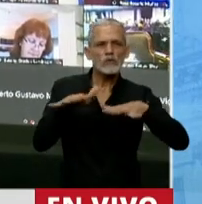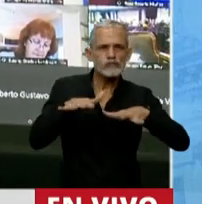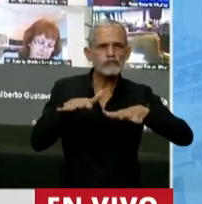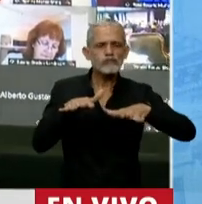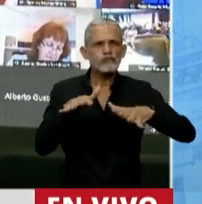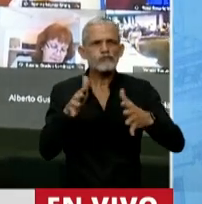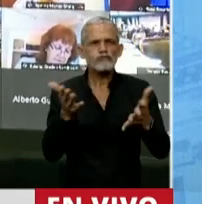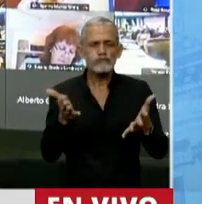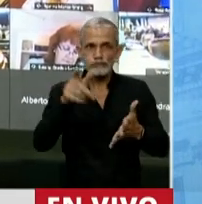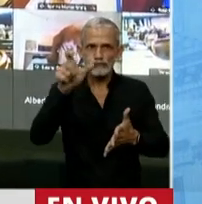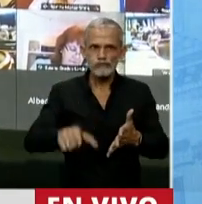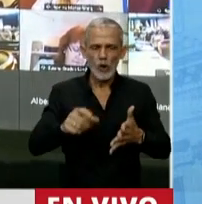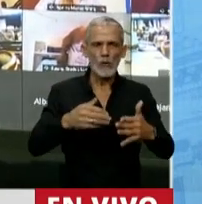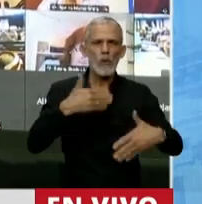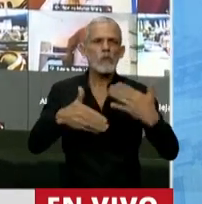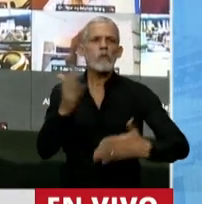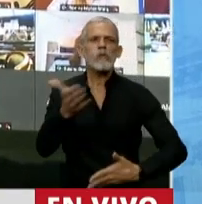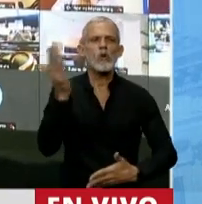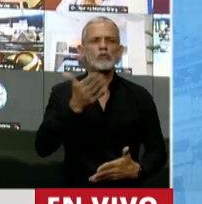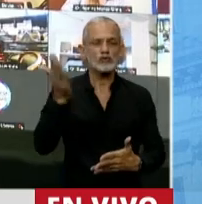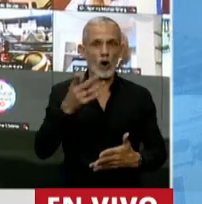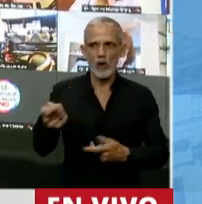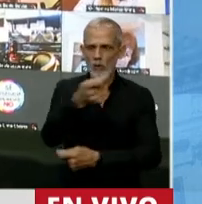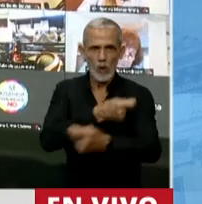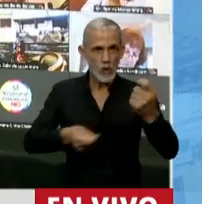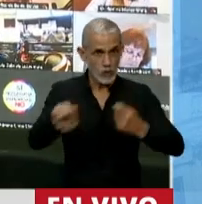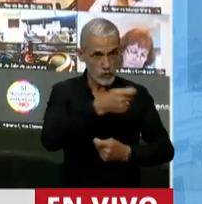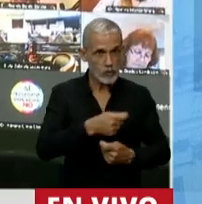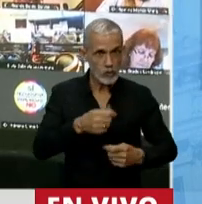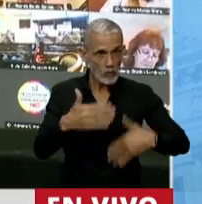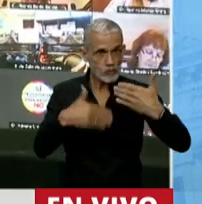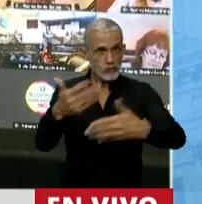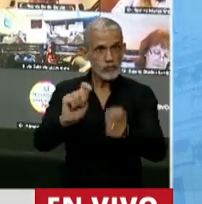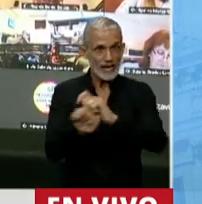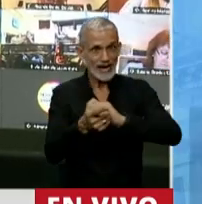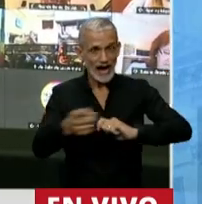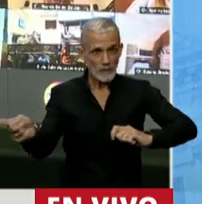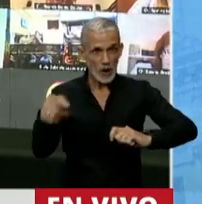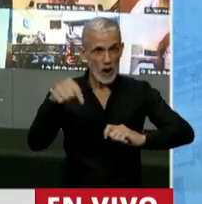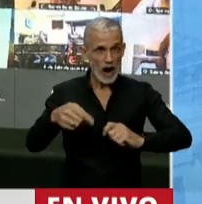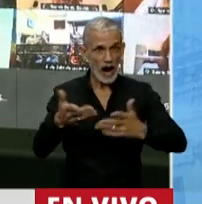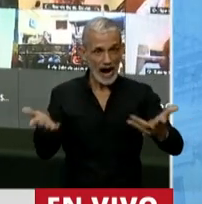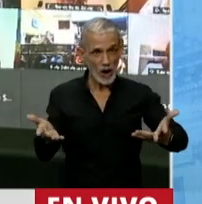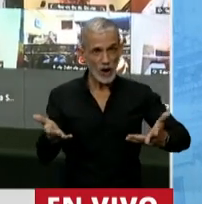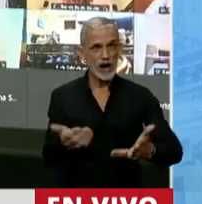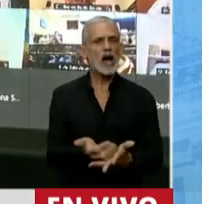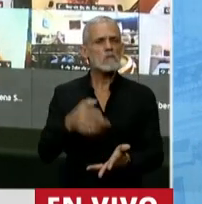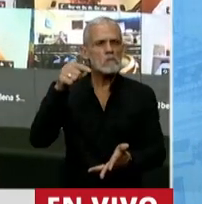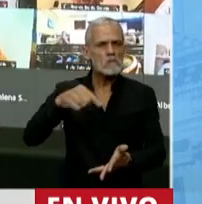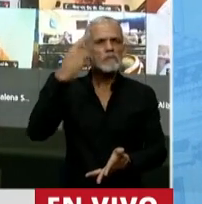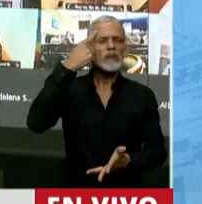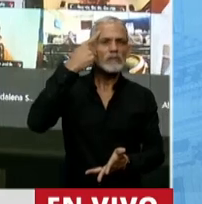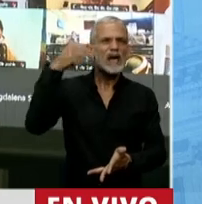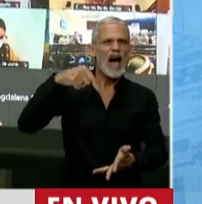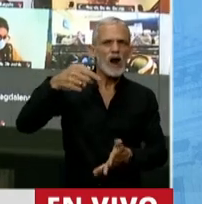forma que evoluciona la producción de la riqueza y la productividad como evoluciona ahora, pensar que estamos